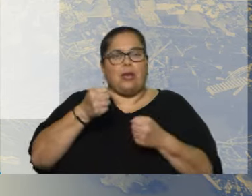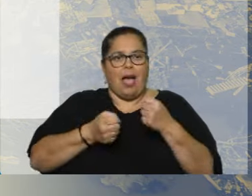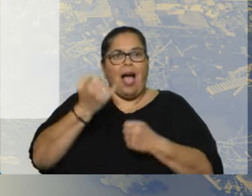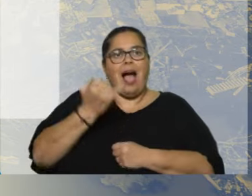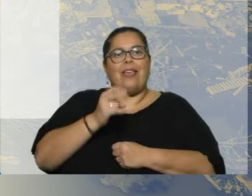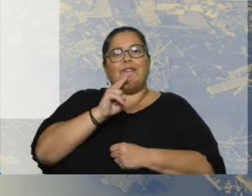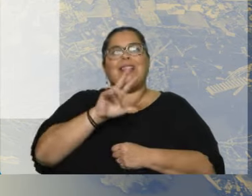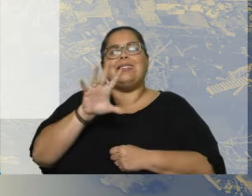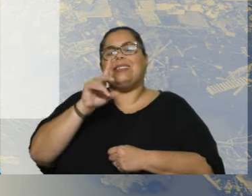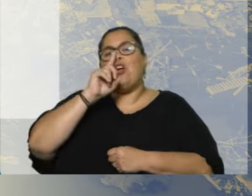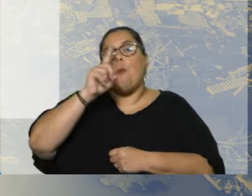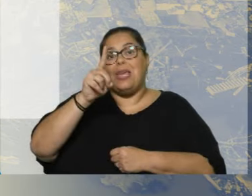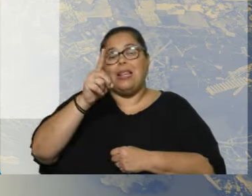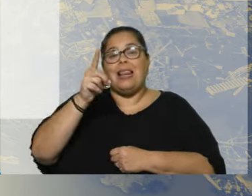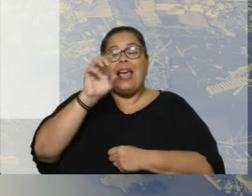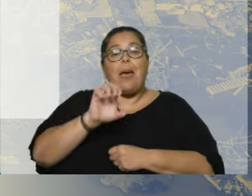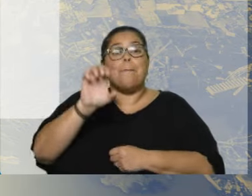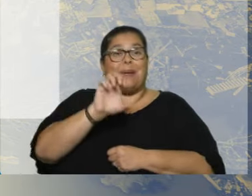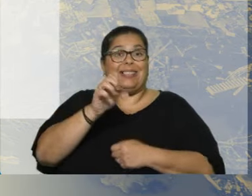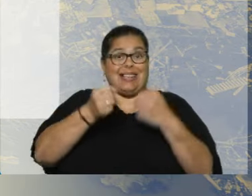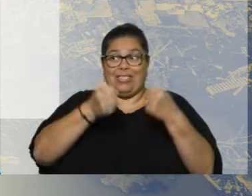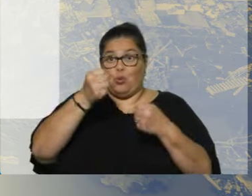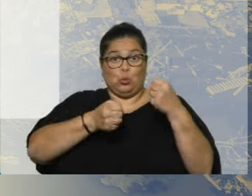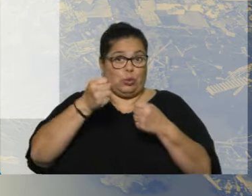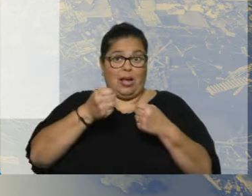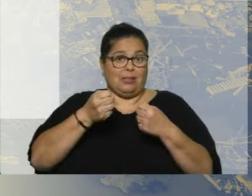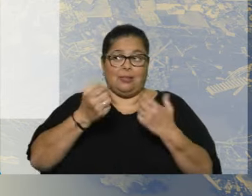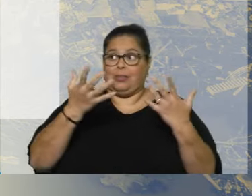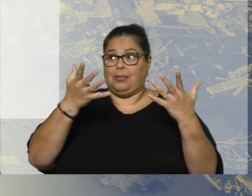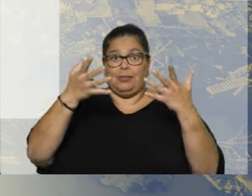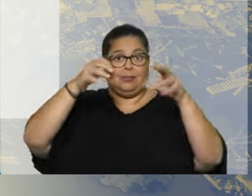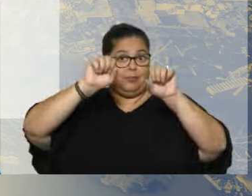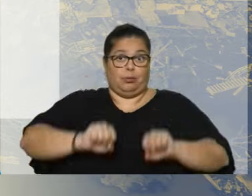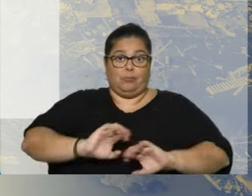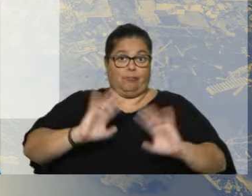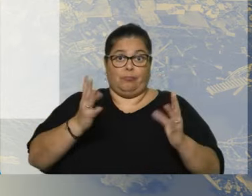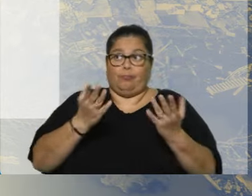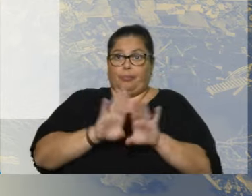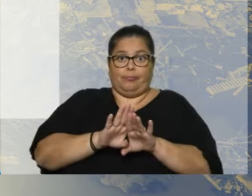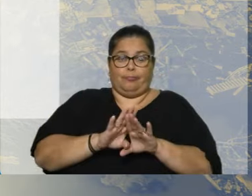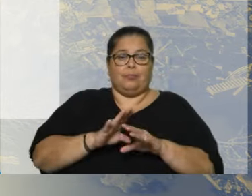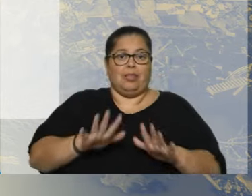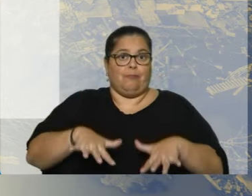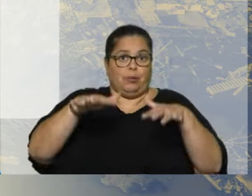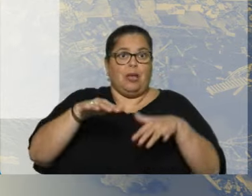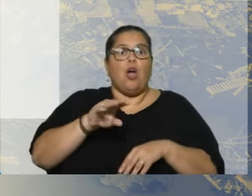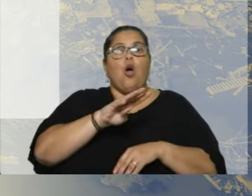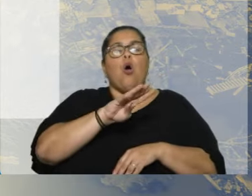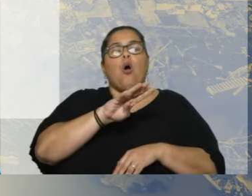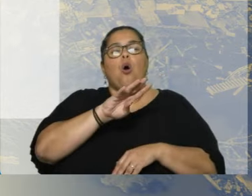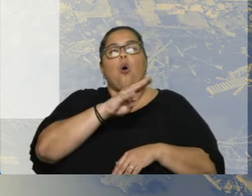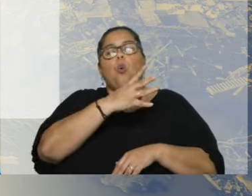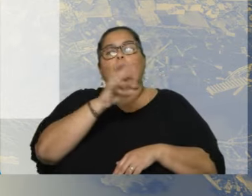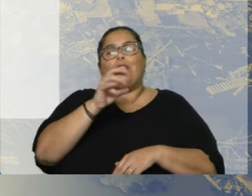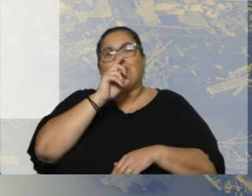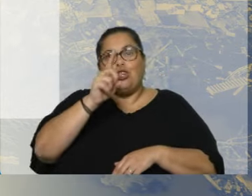empresas industriales afectadas, que son cerca de la mitad de las de todo el Estado. 403.000 empleos, también casi la mitad de